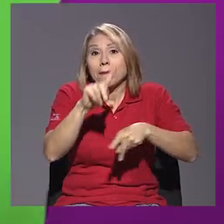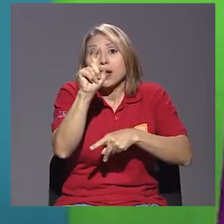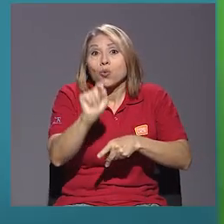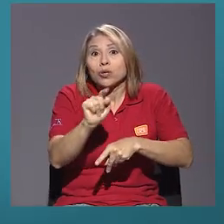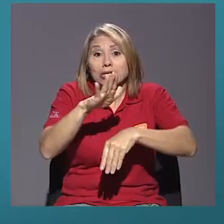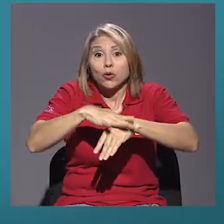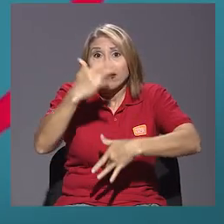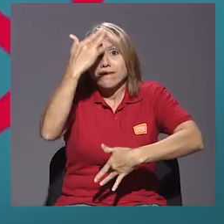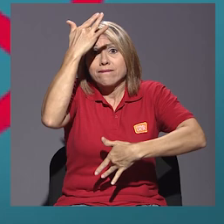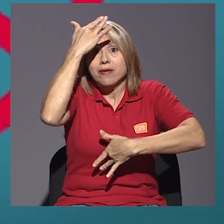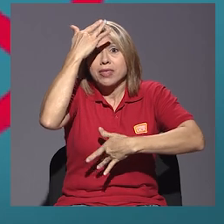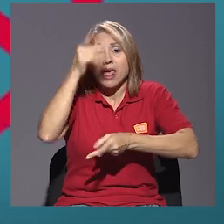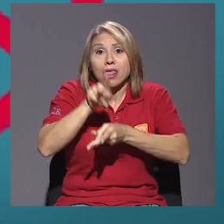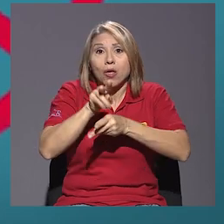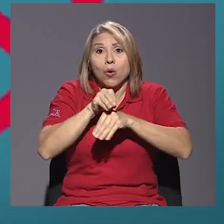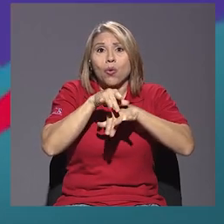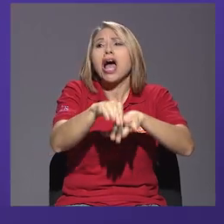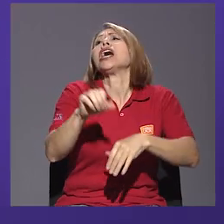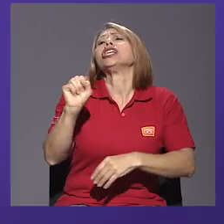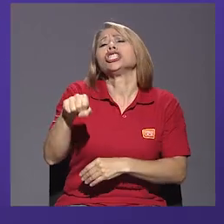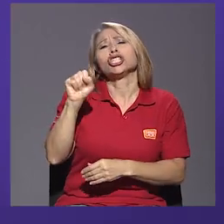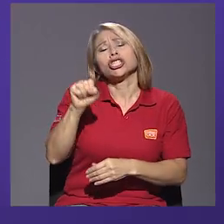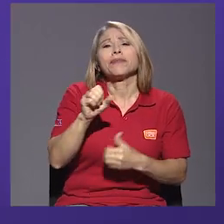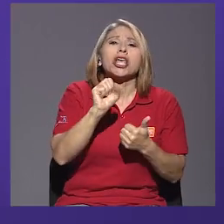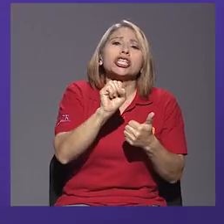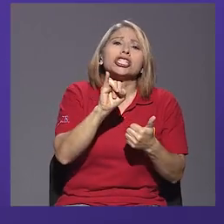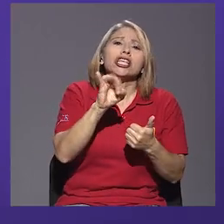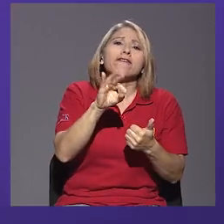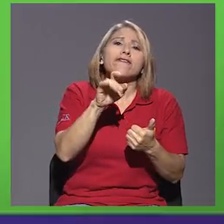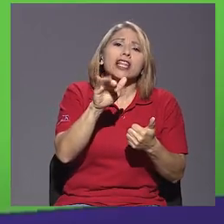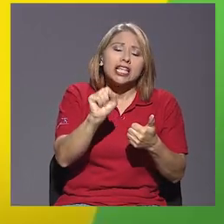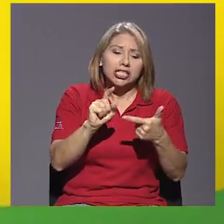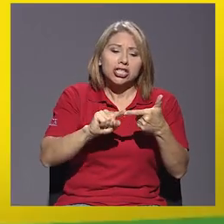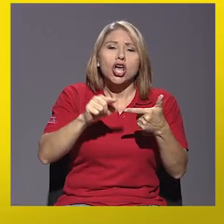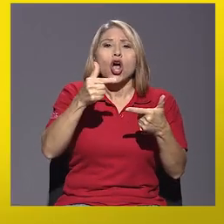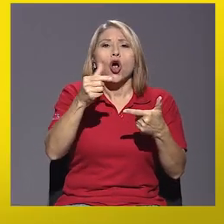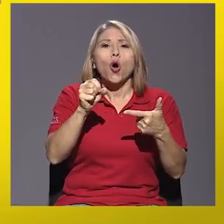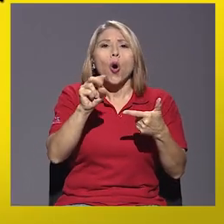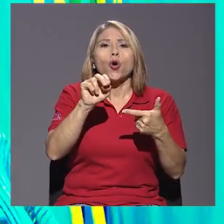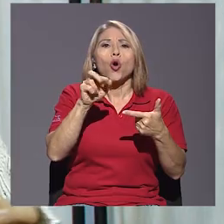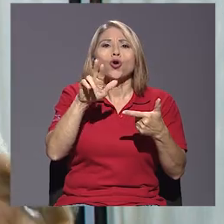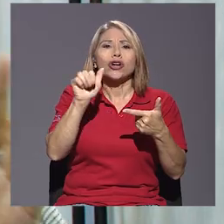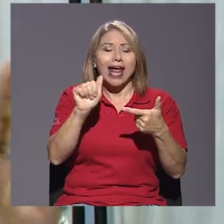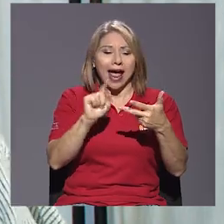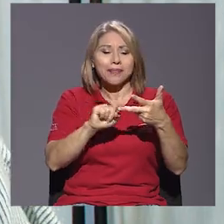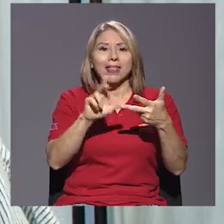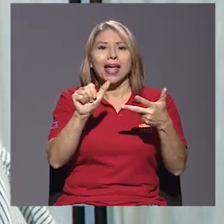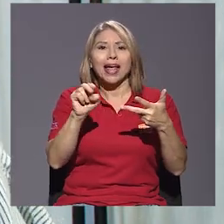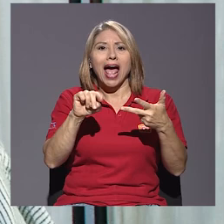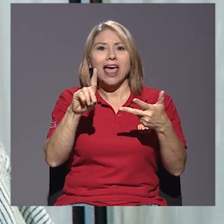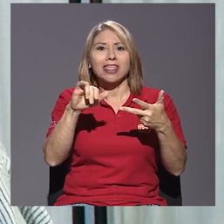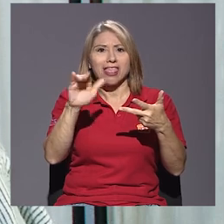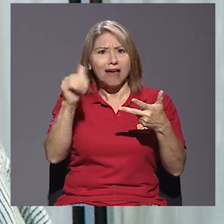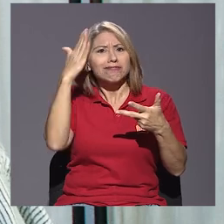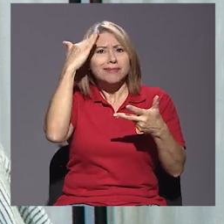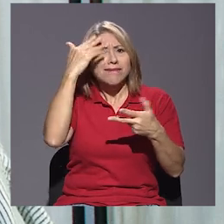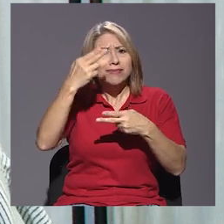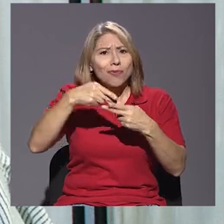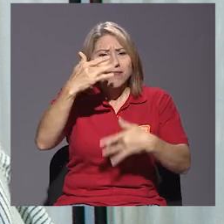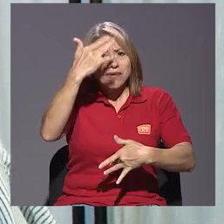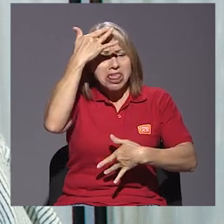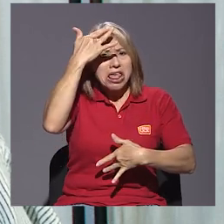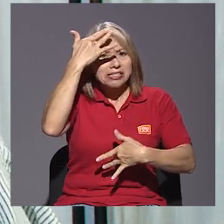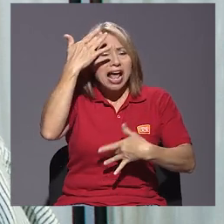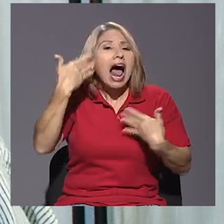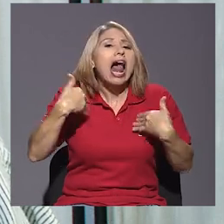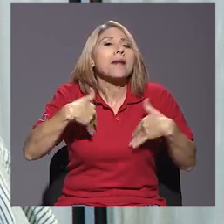sífilis, gonorrea, cándida, alguna te va a decir, al menos una. Y eso lo vimos en la segunda encuesta